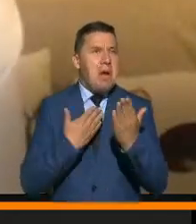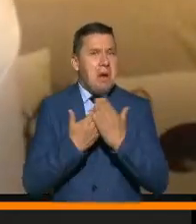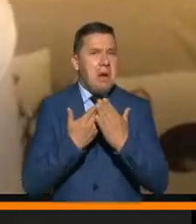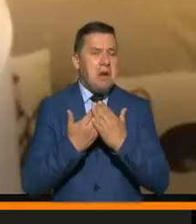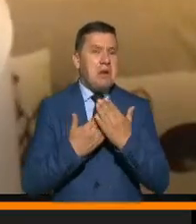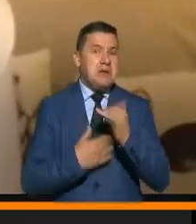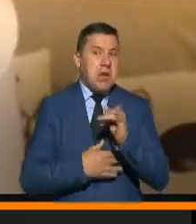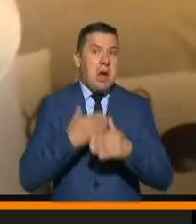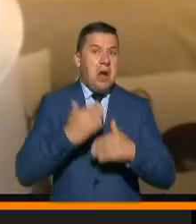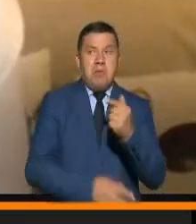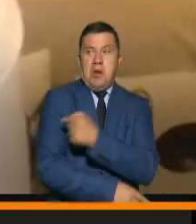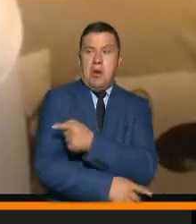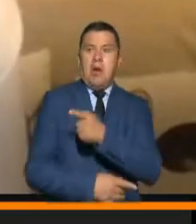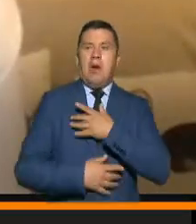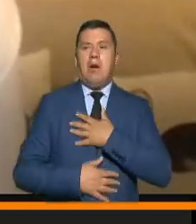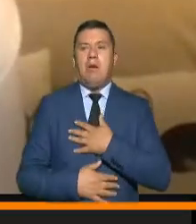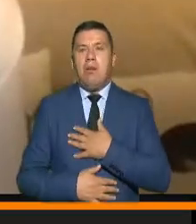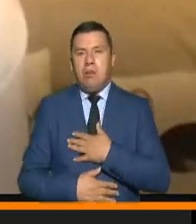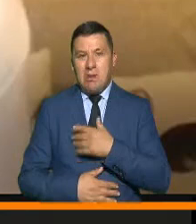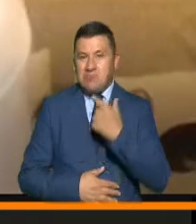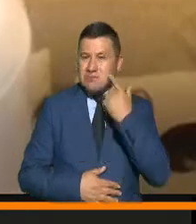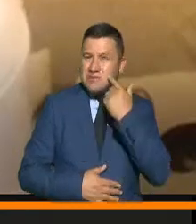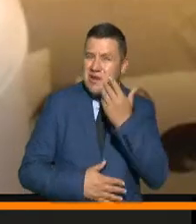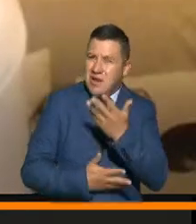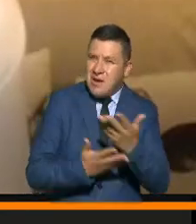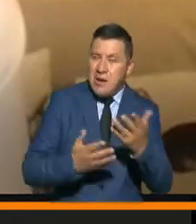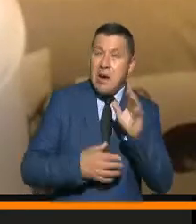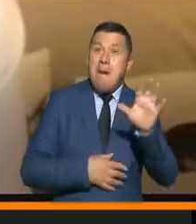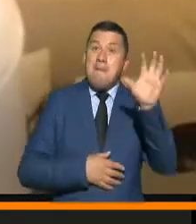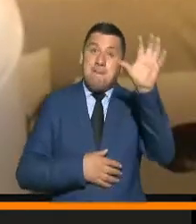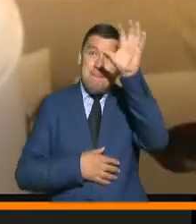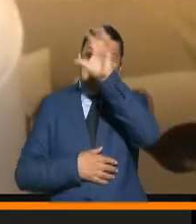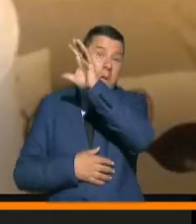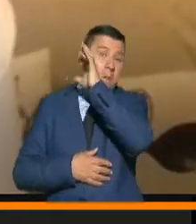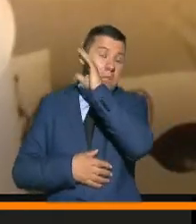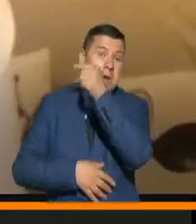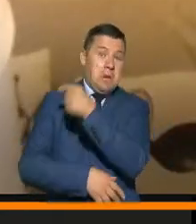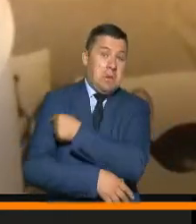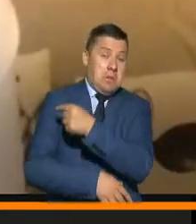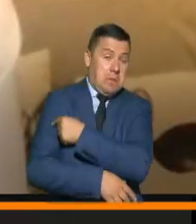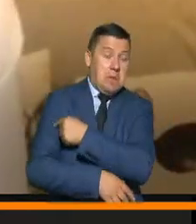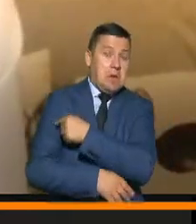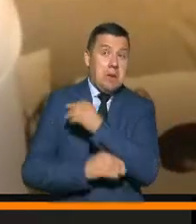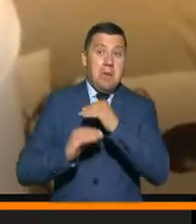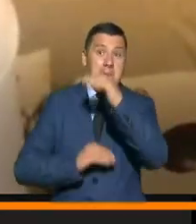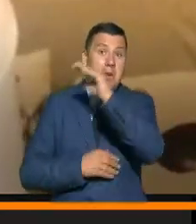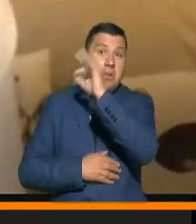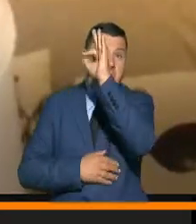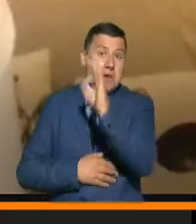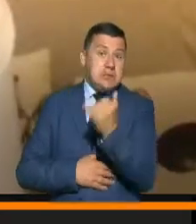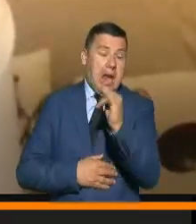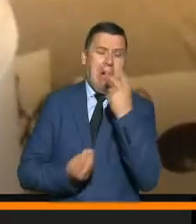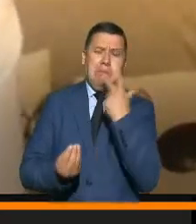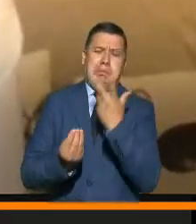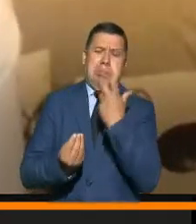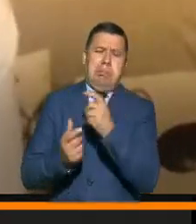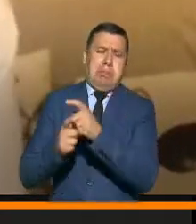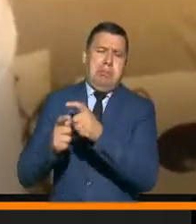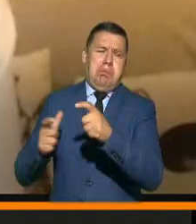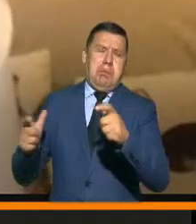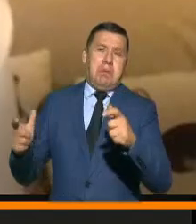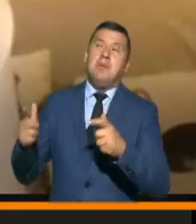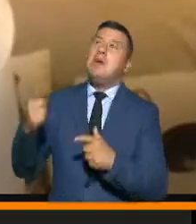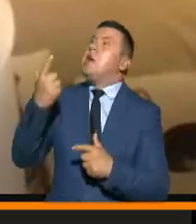ya ha empezado la vacunación, los casos de países que tienen vacunaciones con un altísimo porcentaje de su población pues